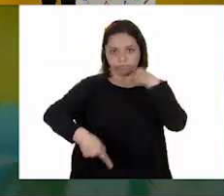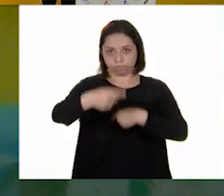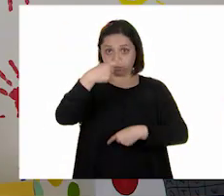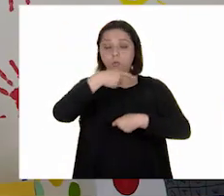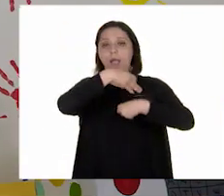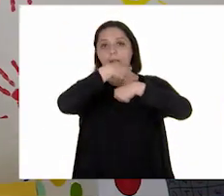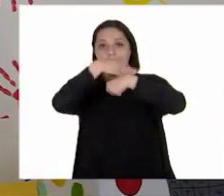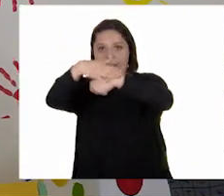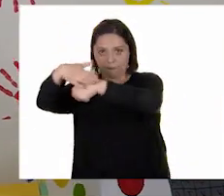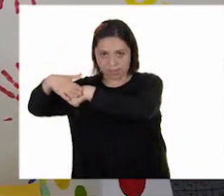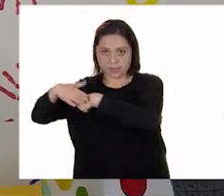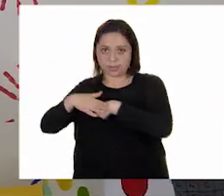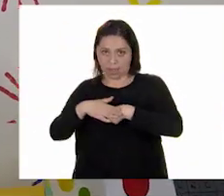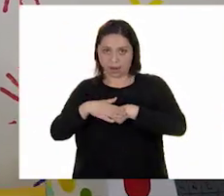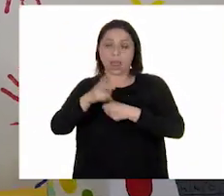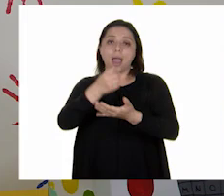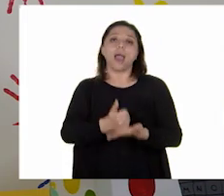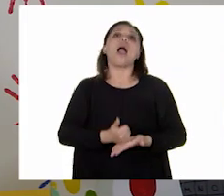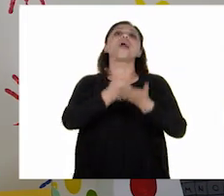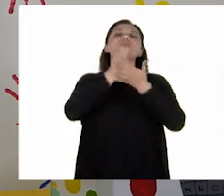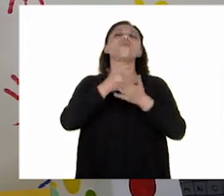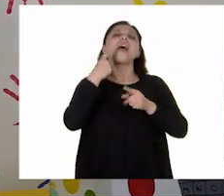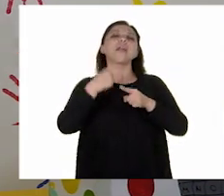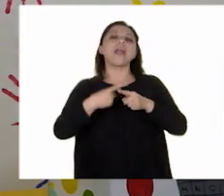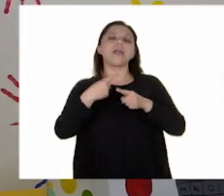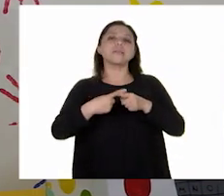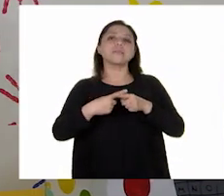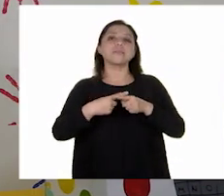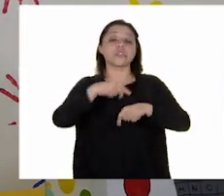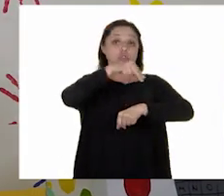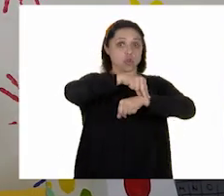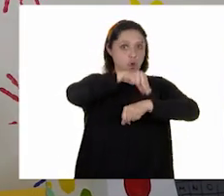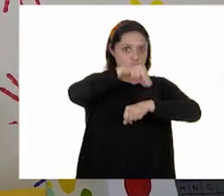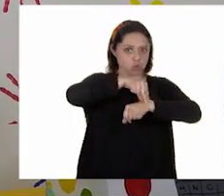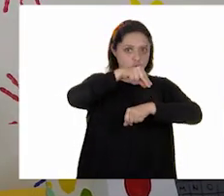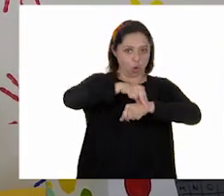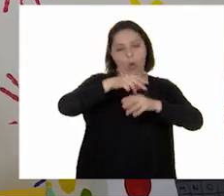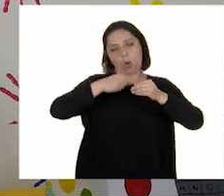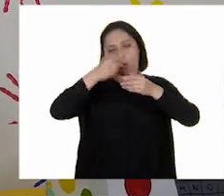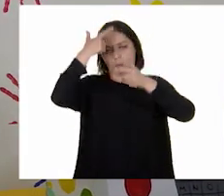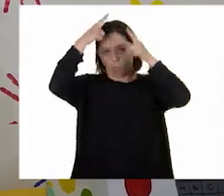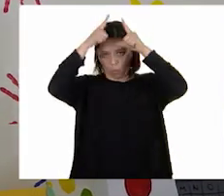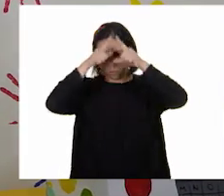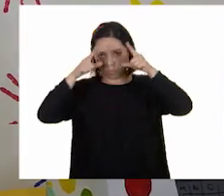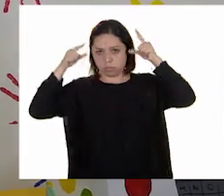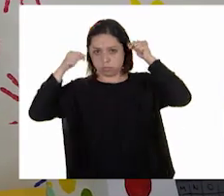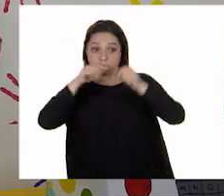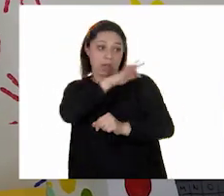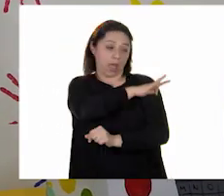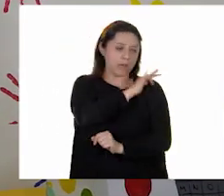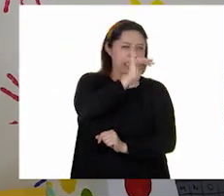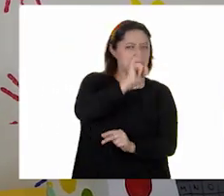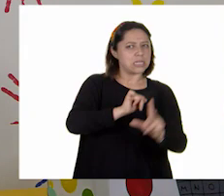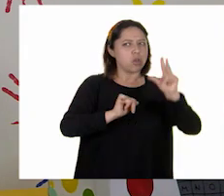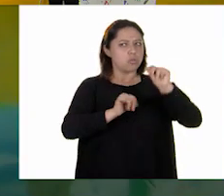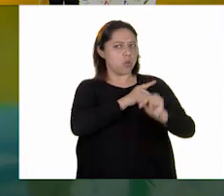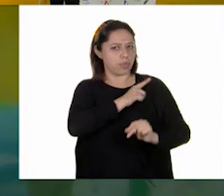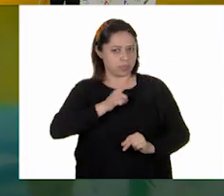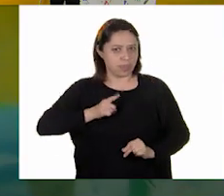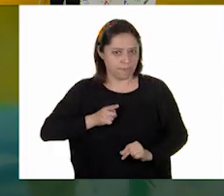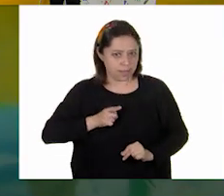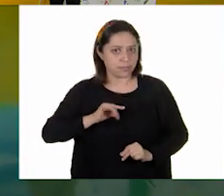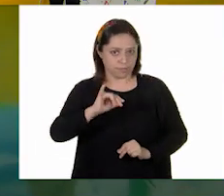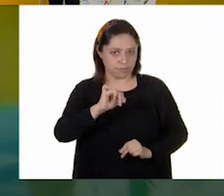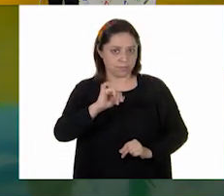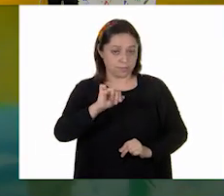va a ayudar, sobre todo al personal médico, a decidir si deben aplicarse la vacuna o no. Les invito